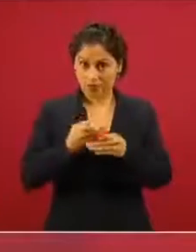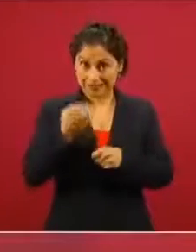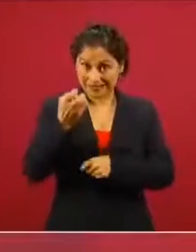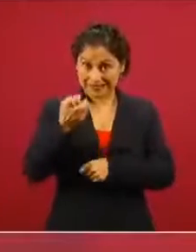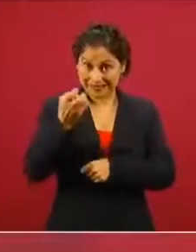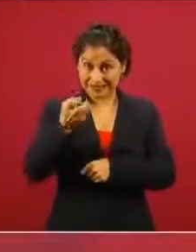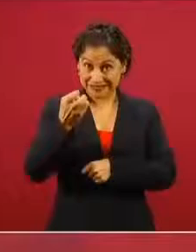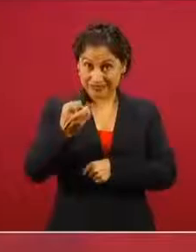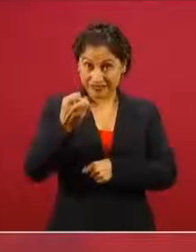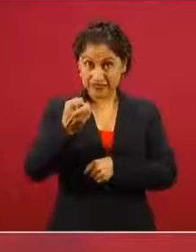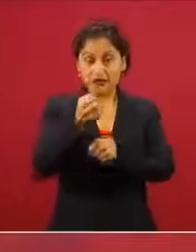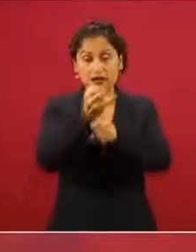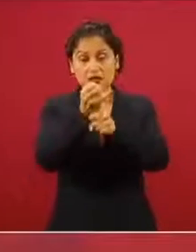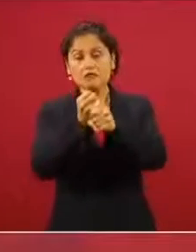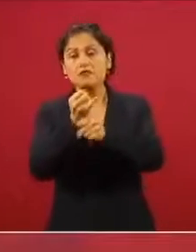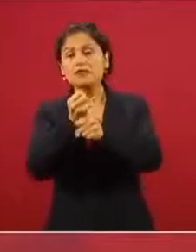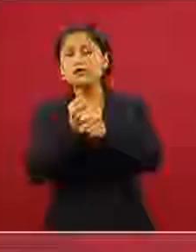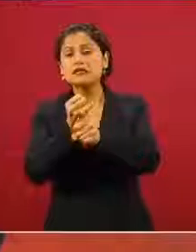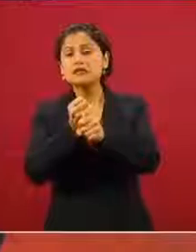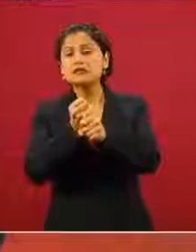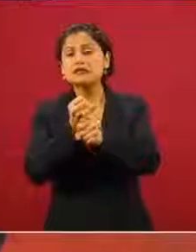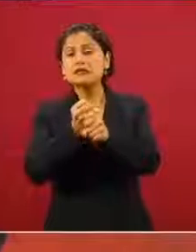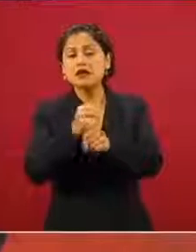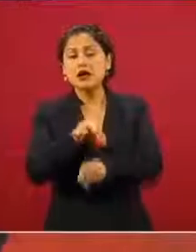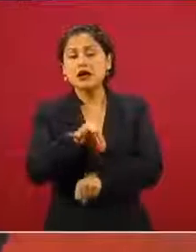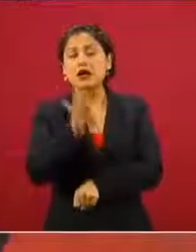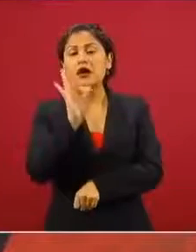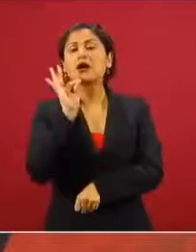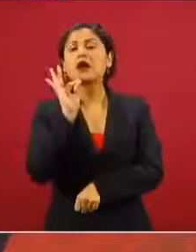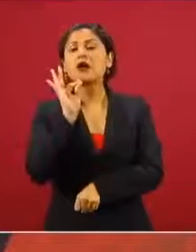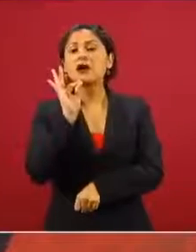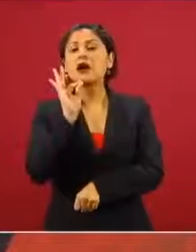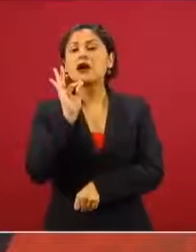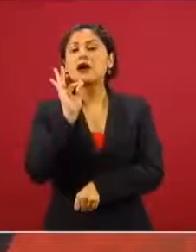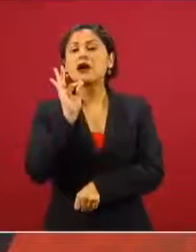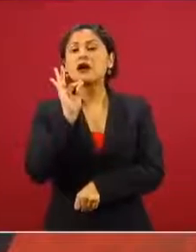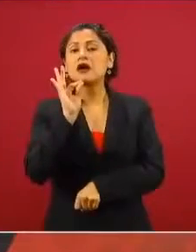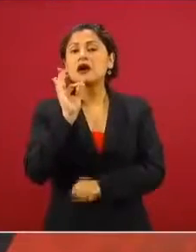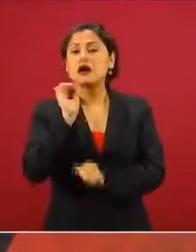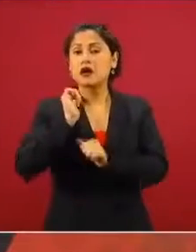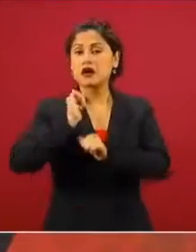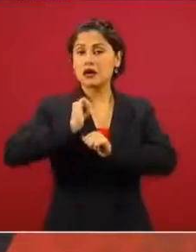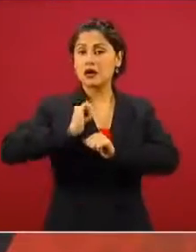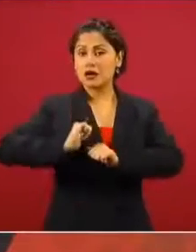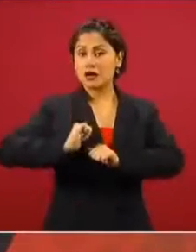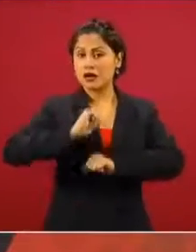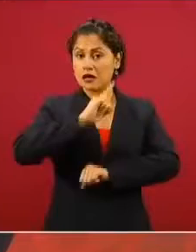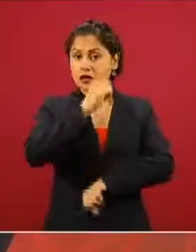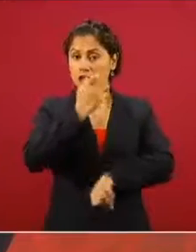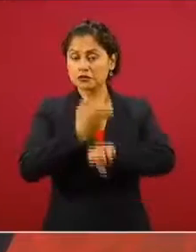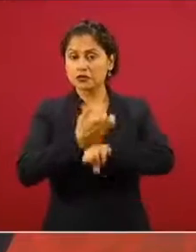cuál es la responsabilidad de funcionarios de Estados Unidos,